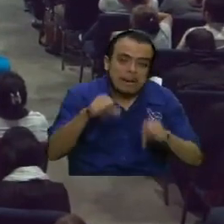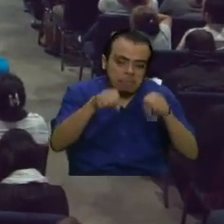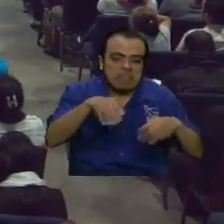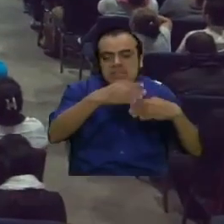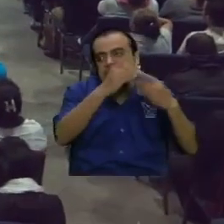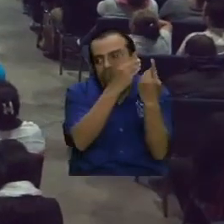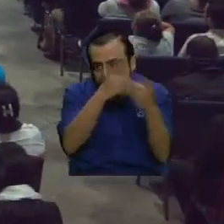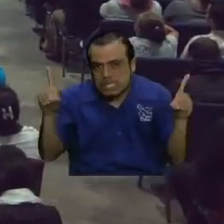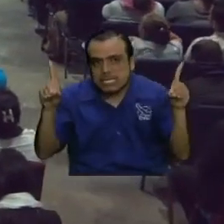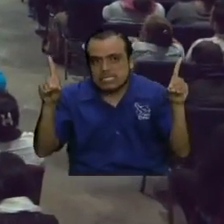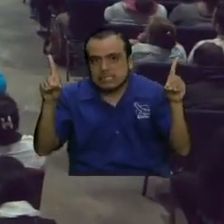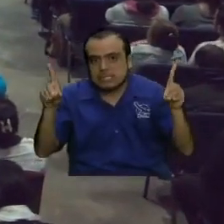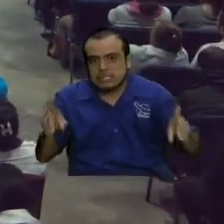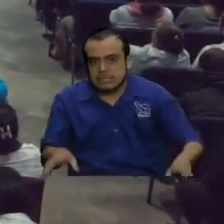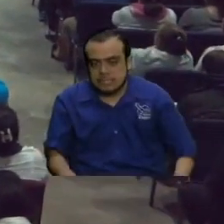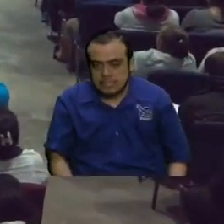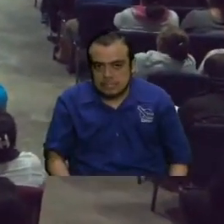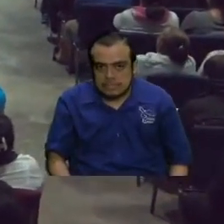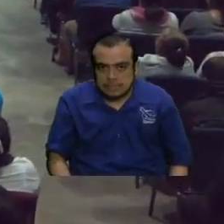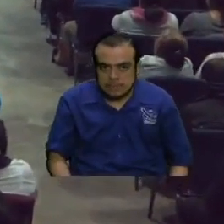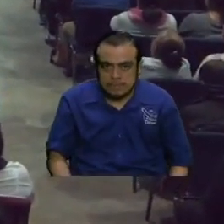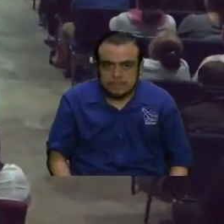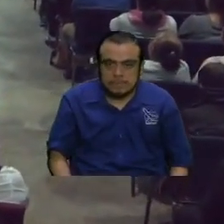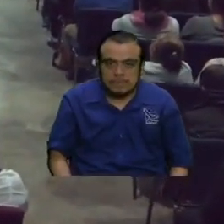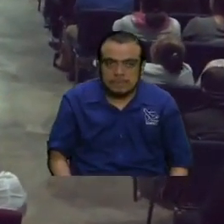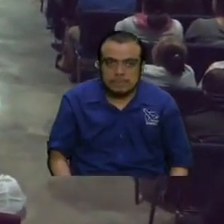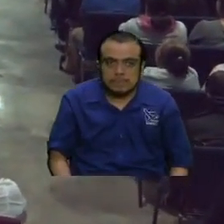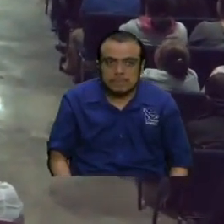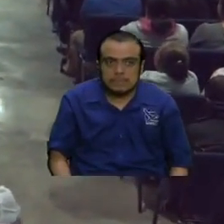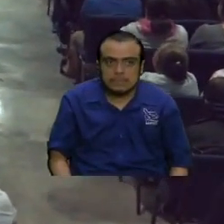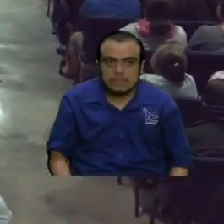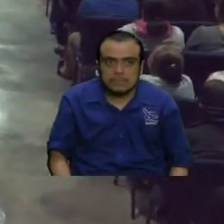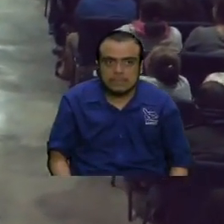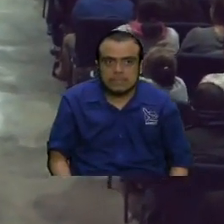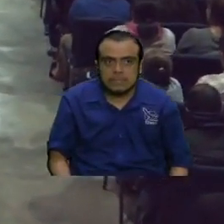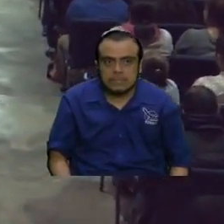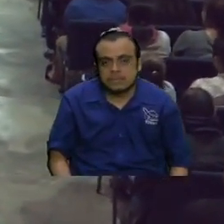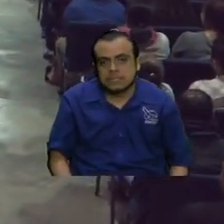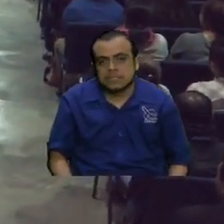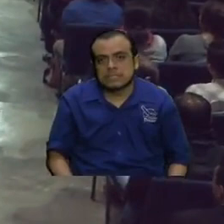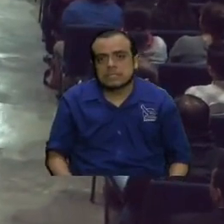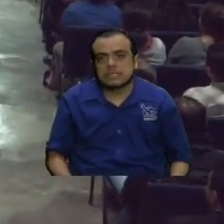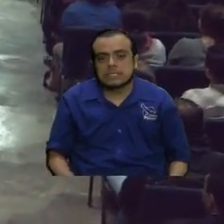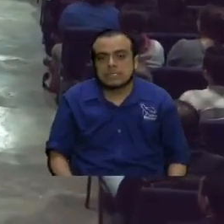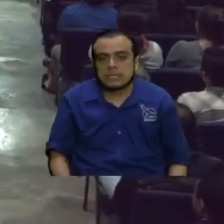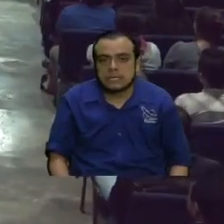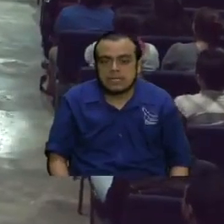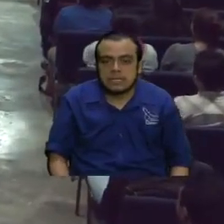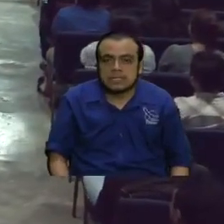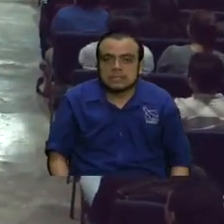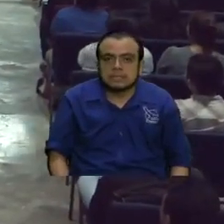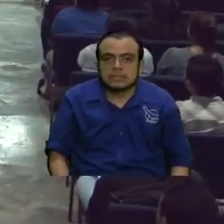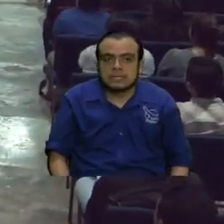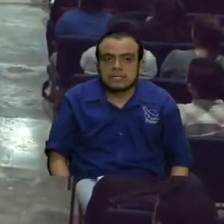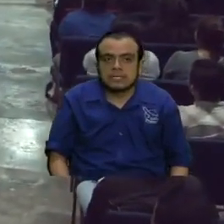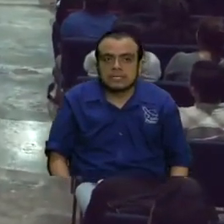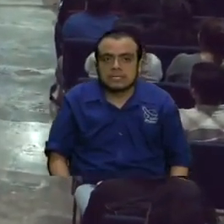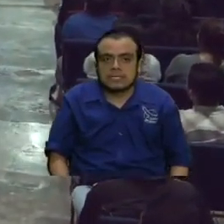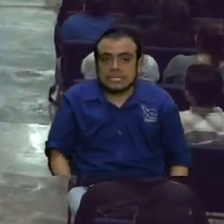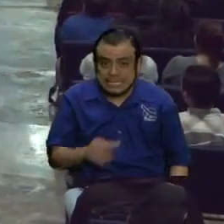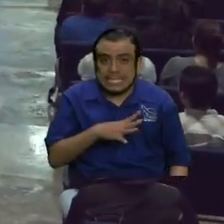Entonces, ¿puede apostatar a alguien que nunca ha tenido fe? No. ¿De qué va a apostatar?